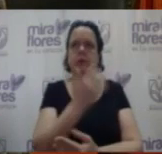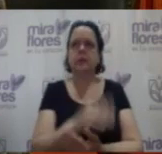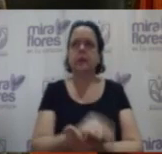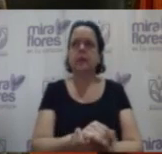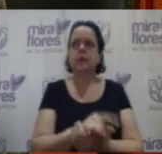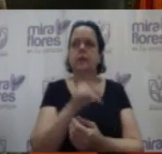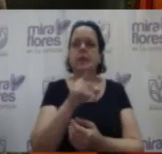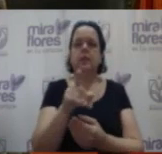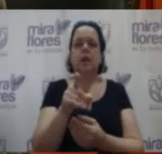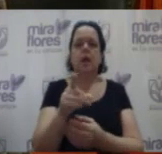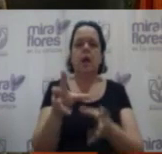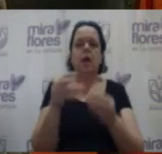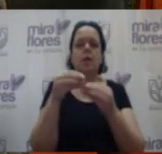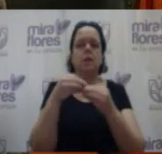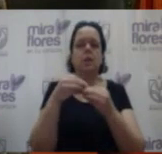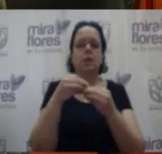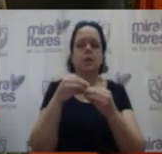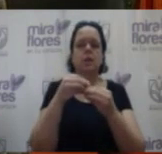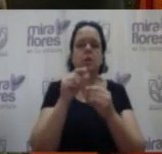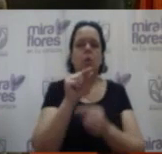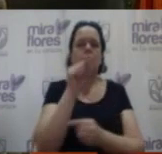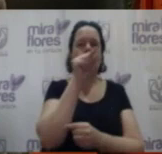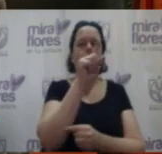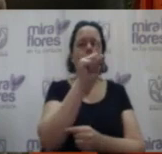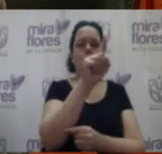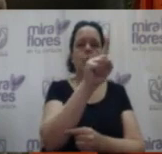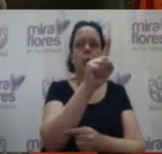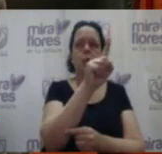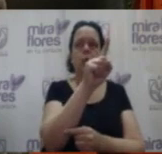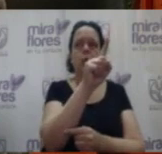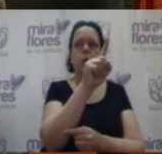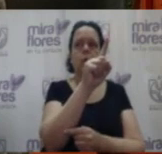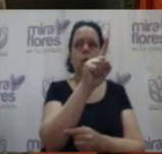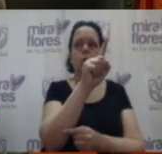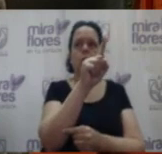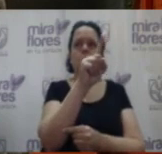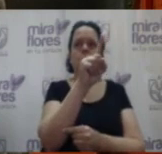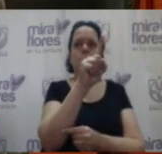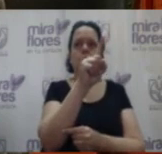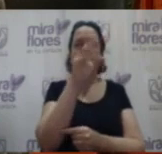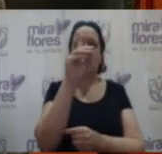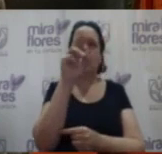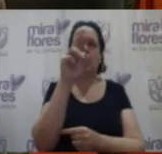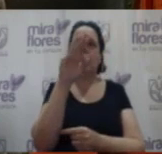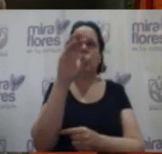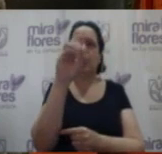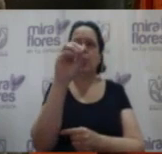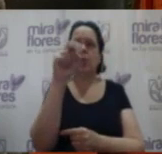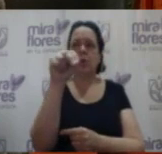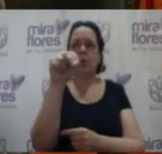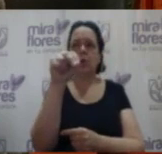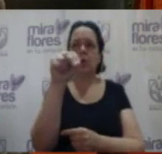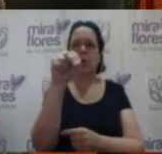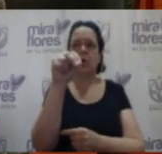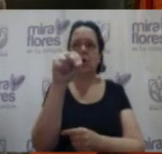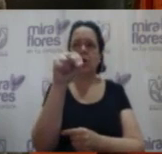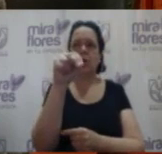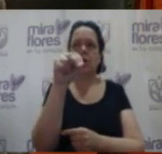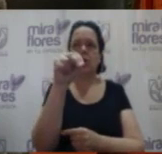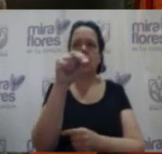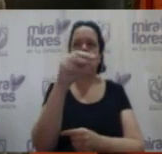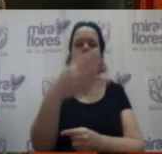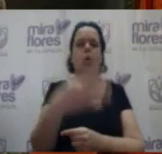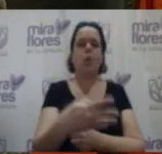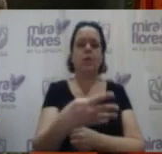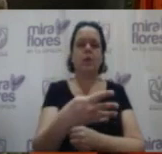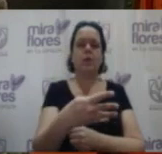se está adquiriendo en el punto uno un dron y en el punto cuatro se está adquiriendo un done. Ese es un